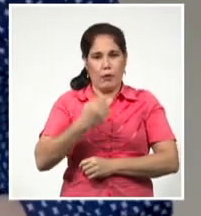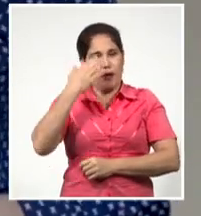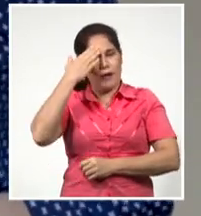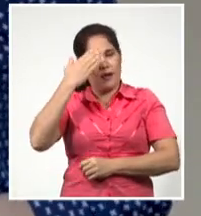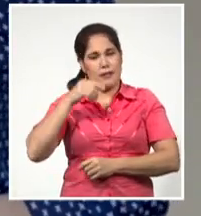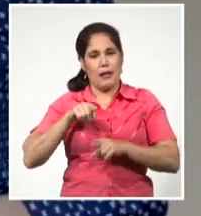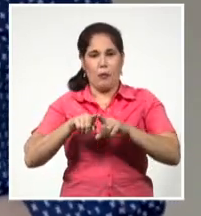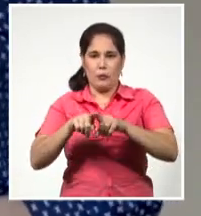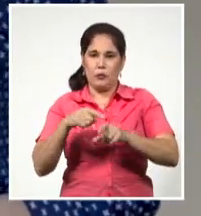y manténgase informado.